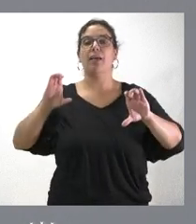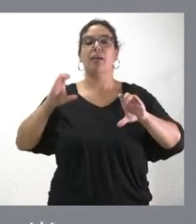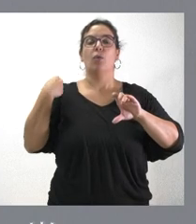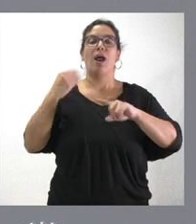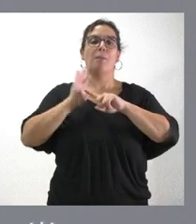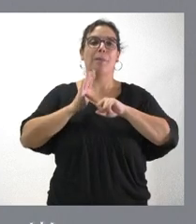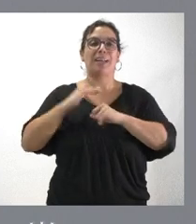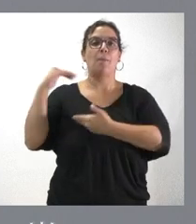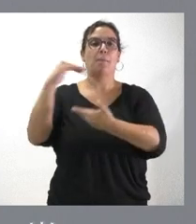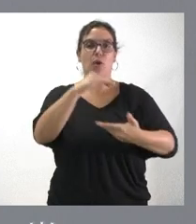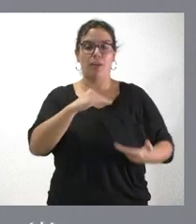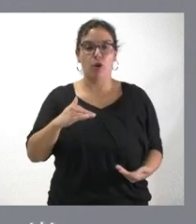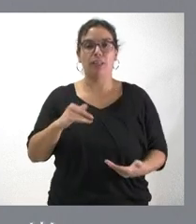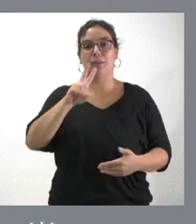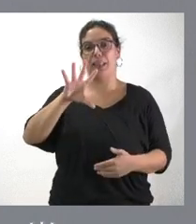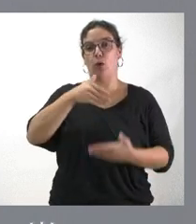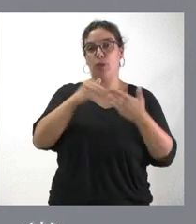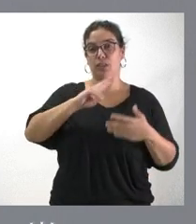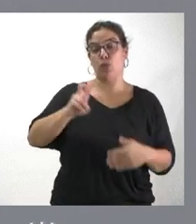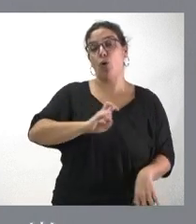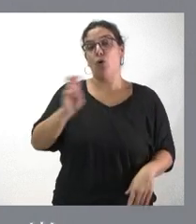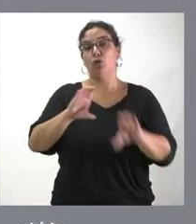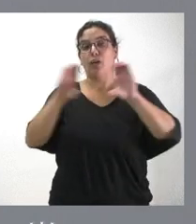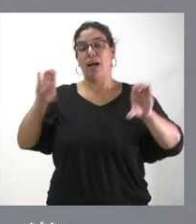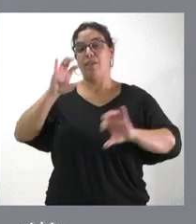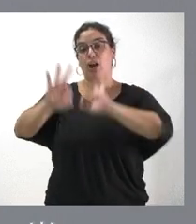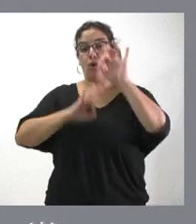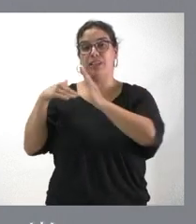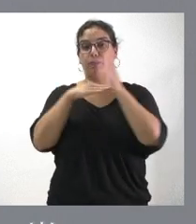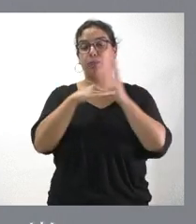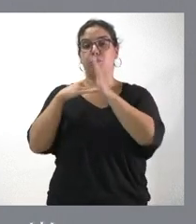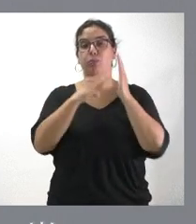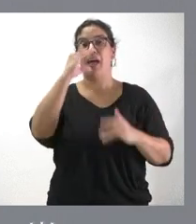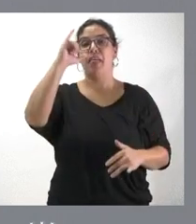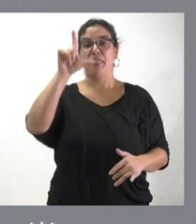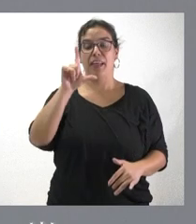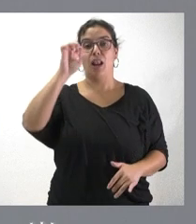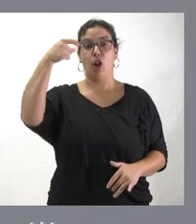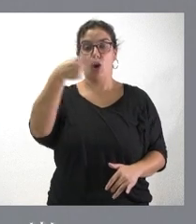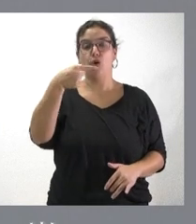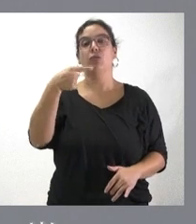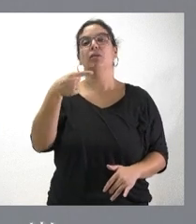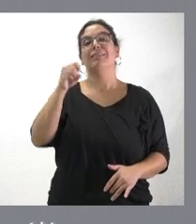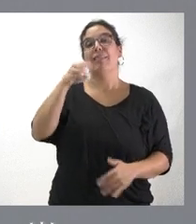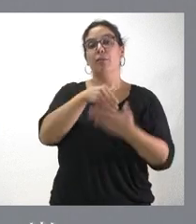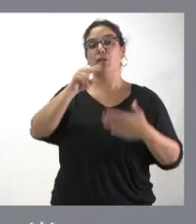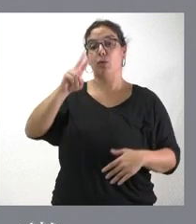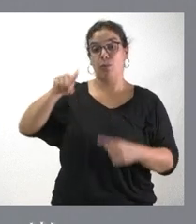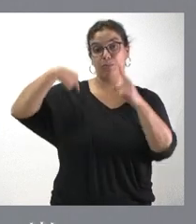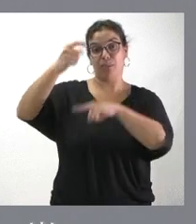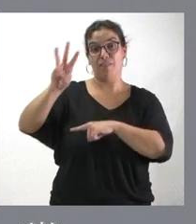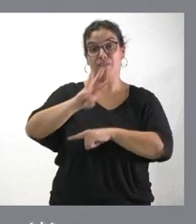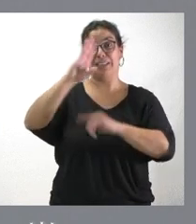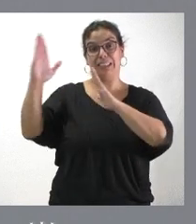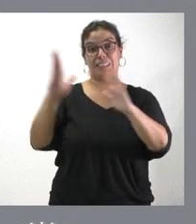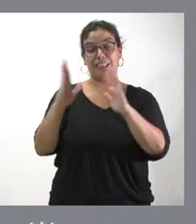Vicolozano, por importe de 25 millones de euros, o la nave logística del CILOC, por importe de 13 millones de euros, o en el futuro la fase 3 de este parque empresarial,